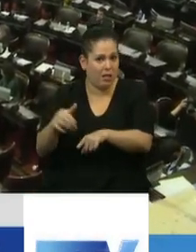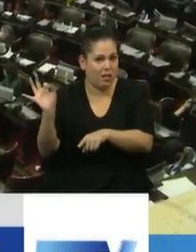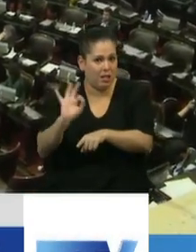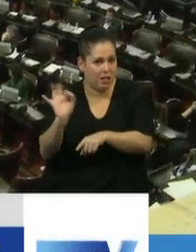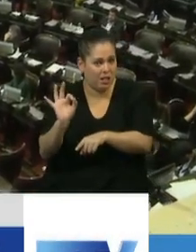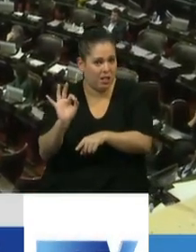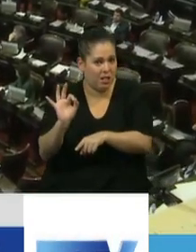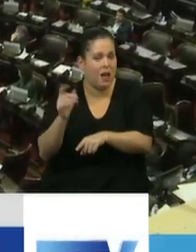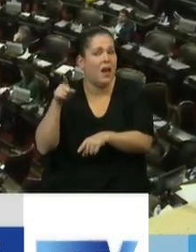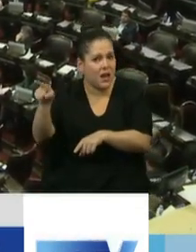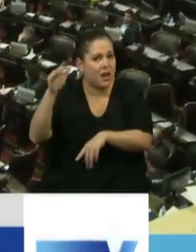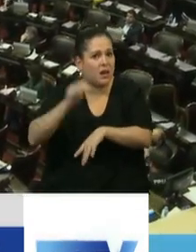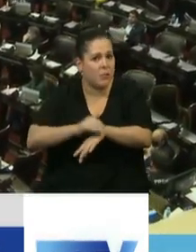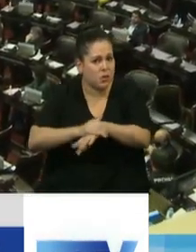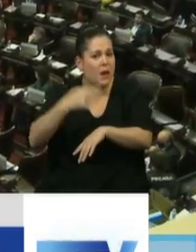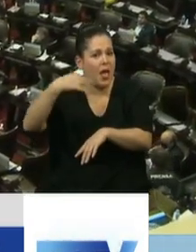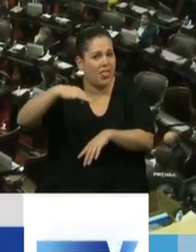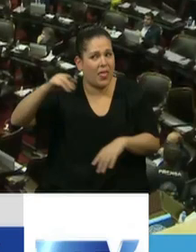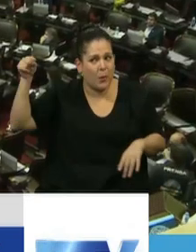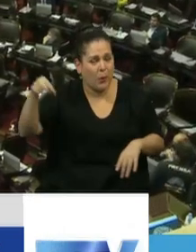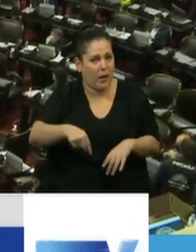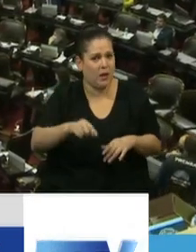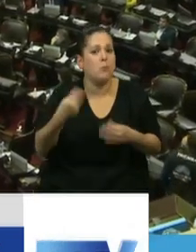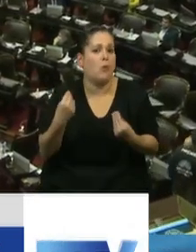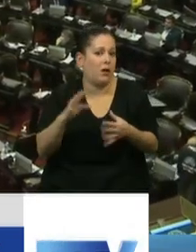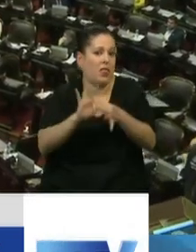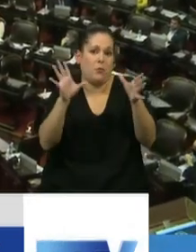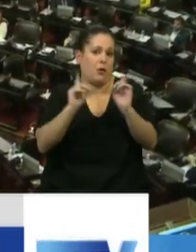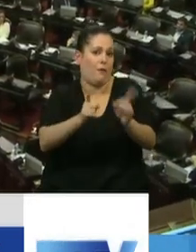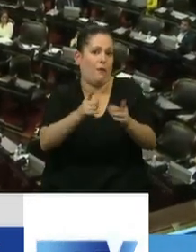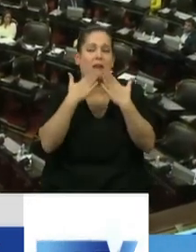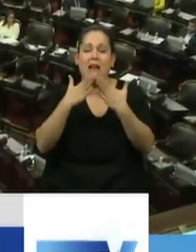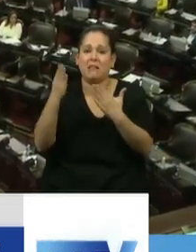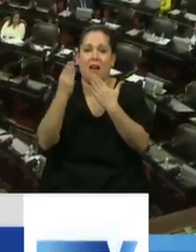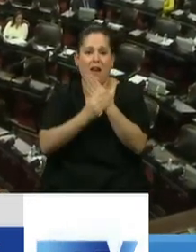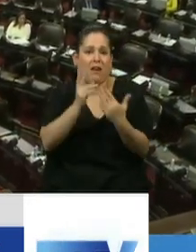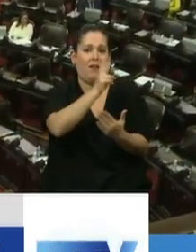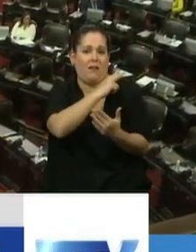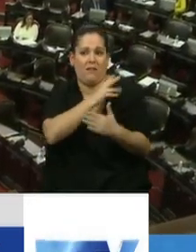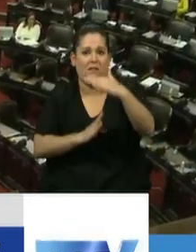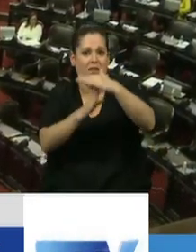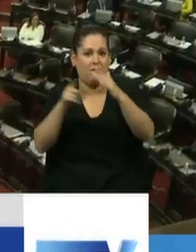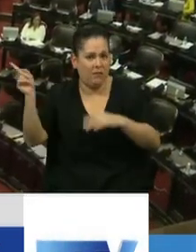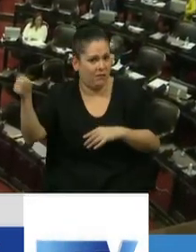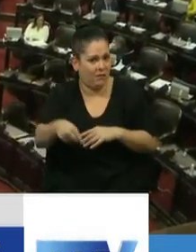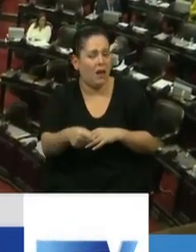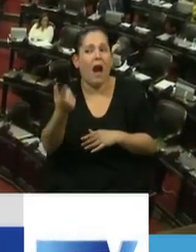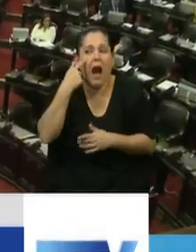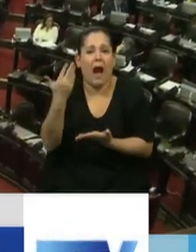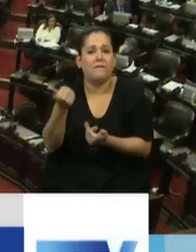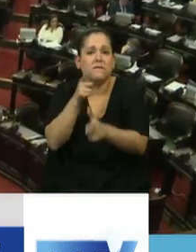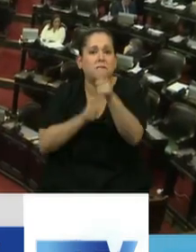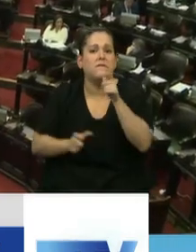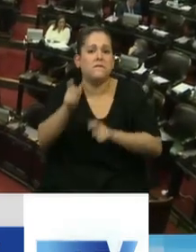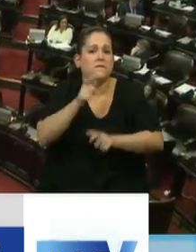es su responsabilidad, es parte del sistema democrático que el Jefe de Gabinete venga a dar respuesta. Y mucho más en momentos